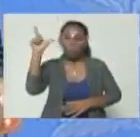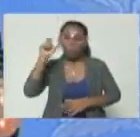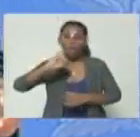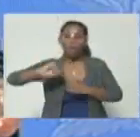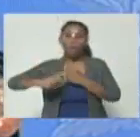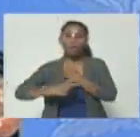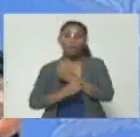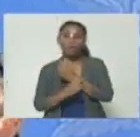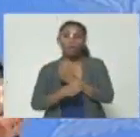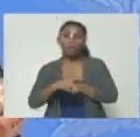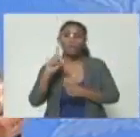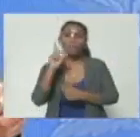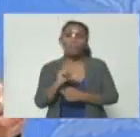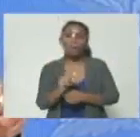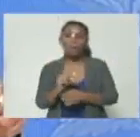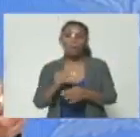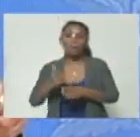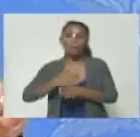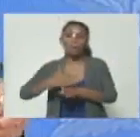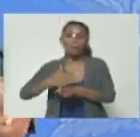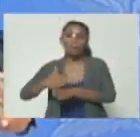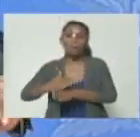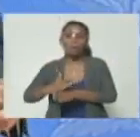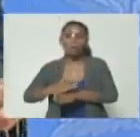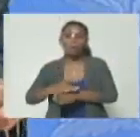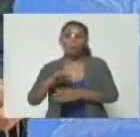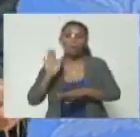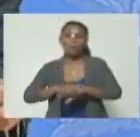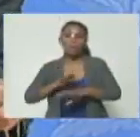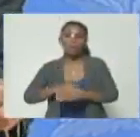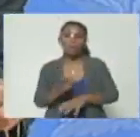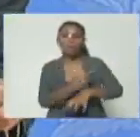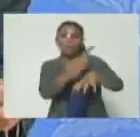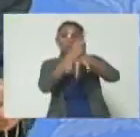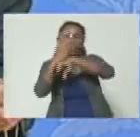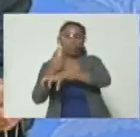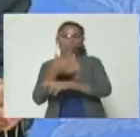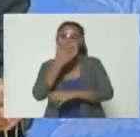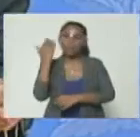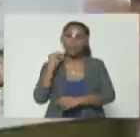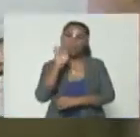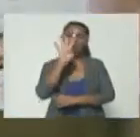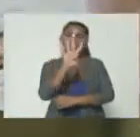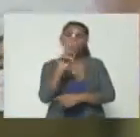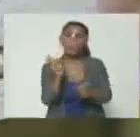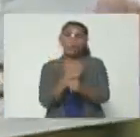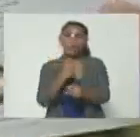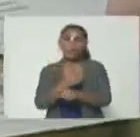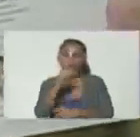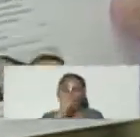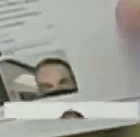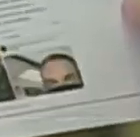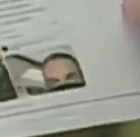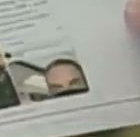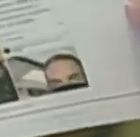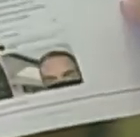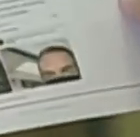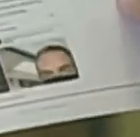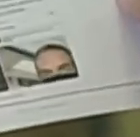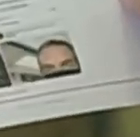y está relacionada con el atentado con drones del pasado 4 de agosto del año 2019.